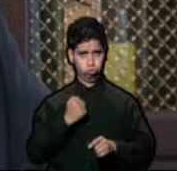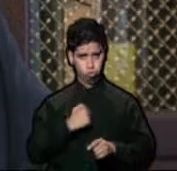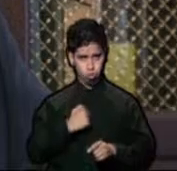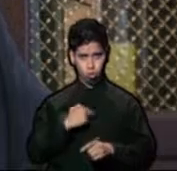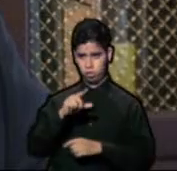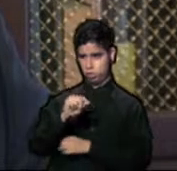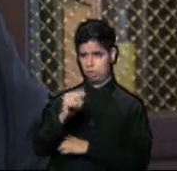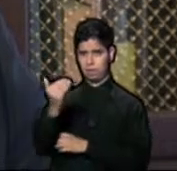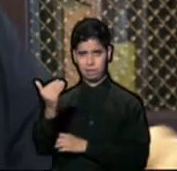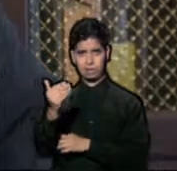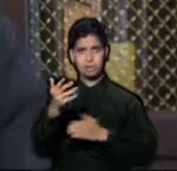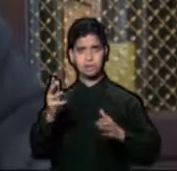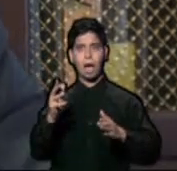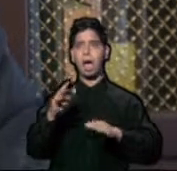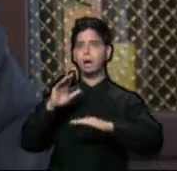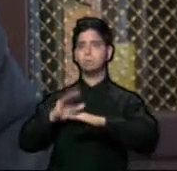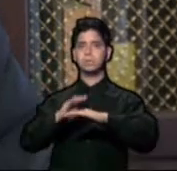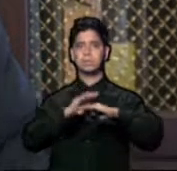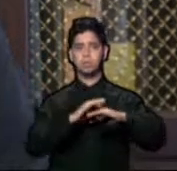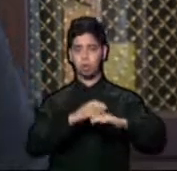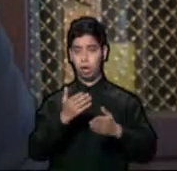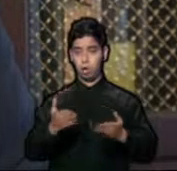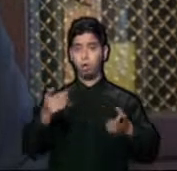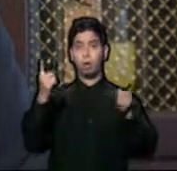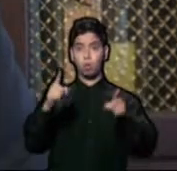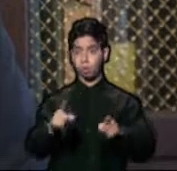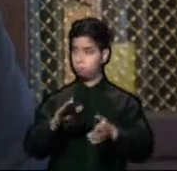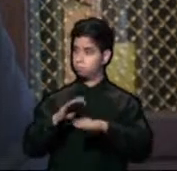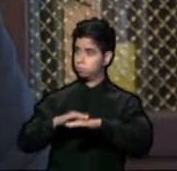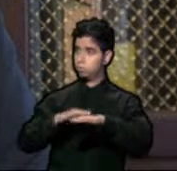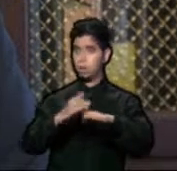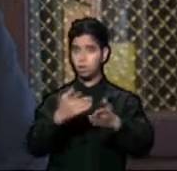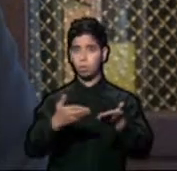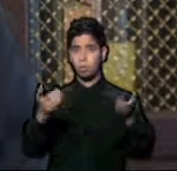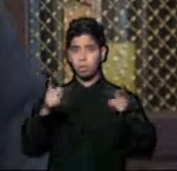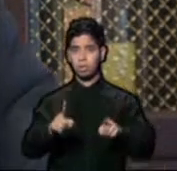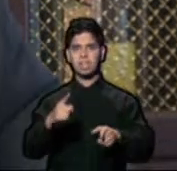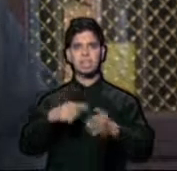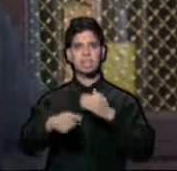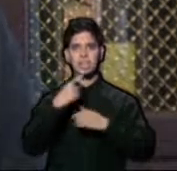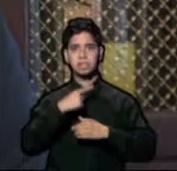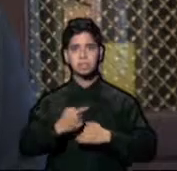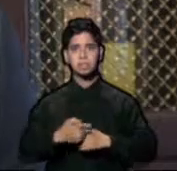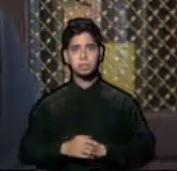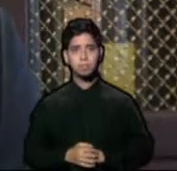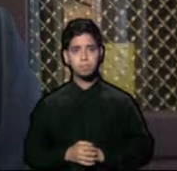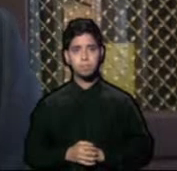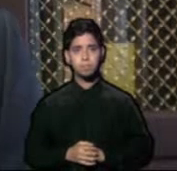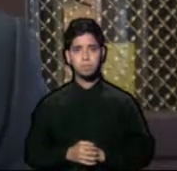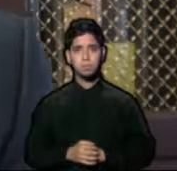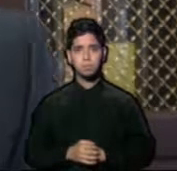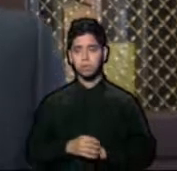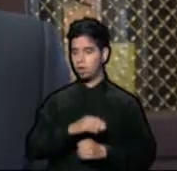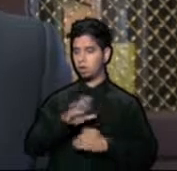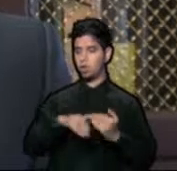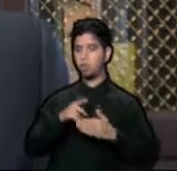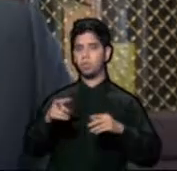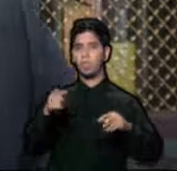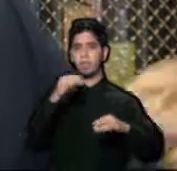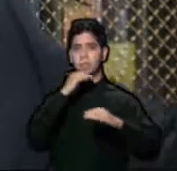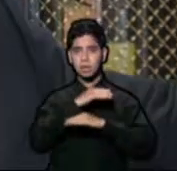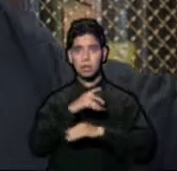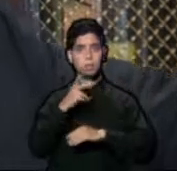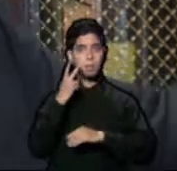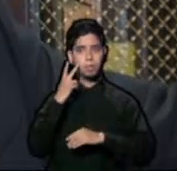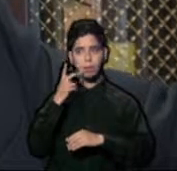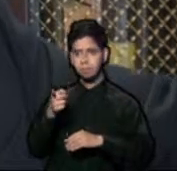temprano en el año 2015, advirtiendo que este momento iba a llegar. ¿Y sabes qué me decían aquí? Que no, que eso era mentira. Y hoy es que estamos hablando de